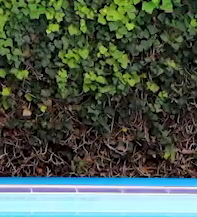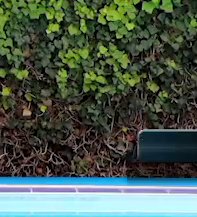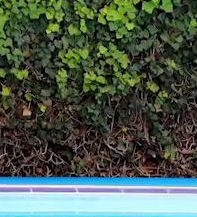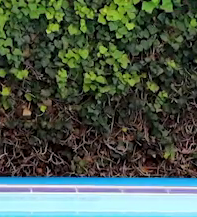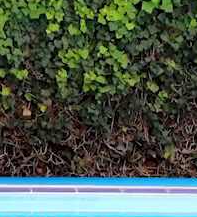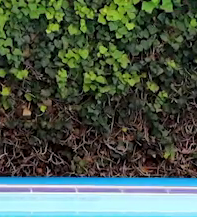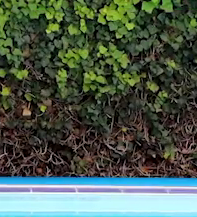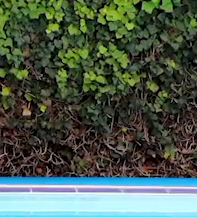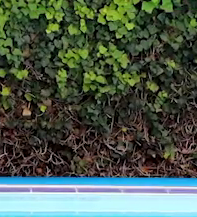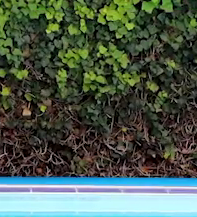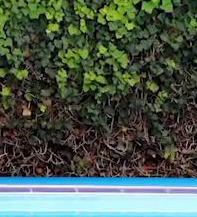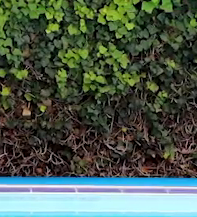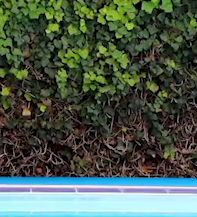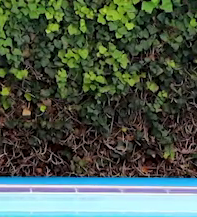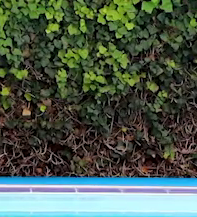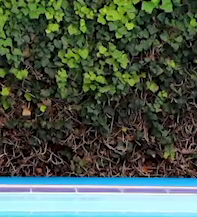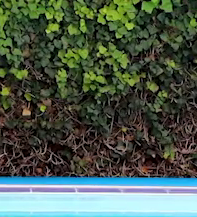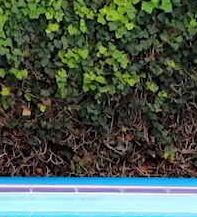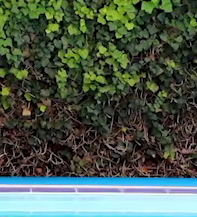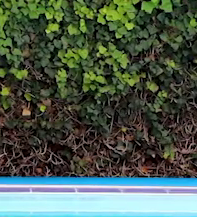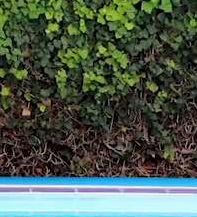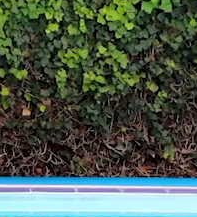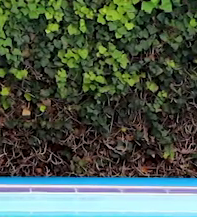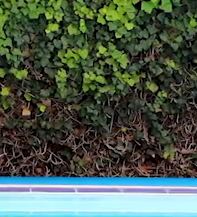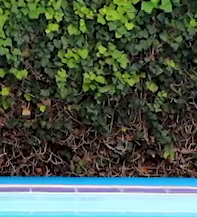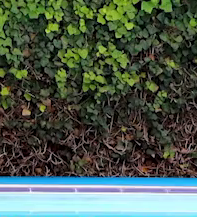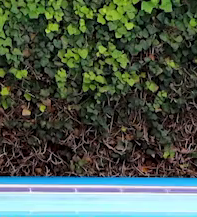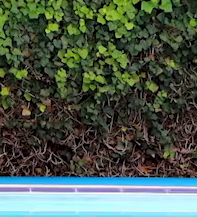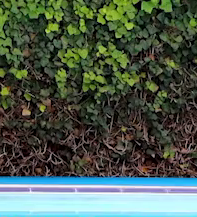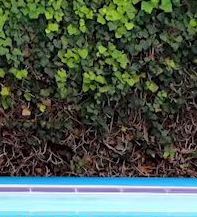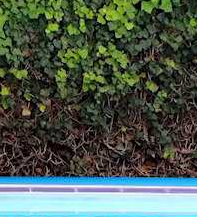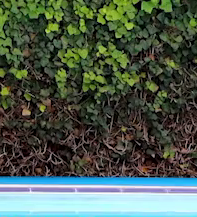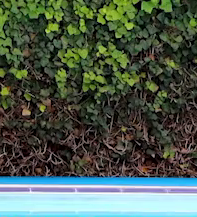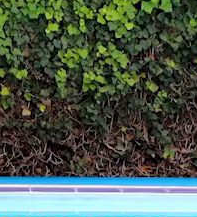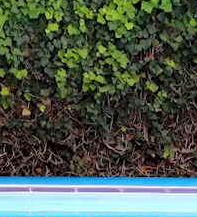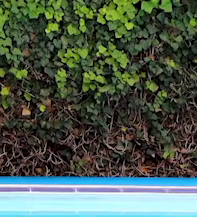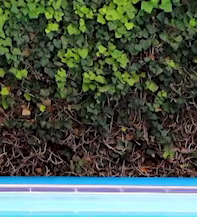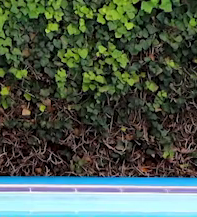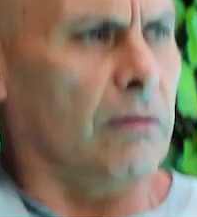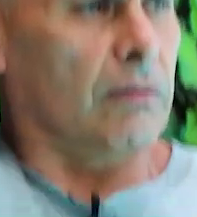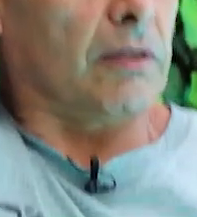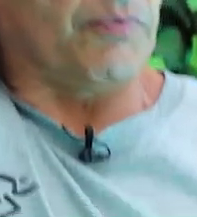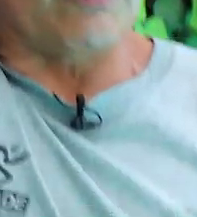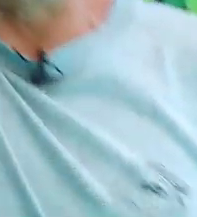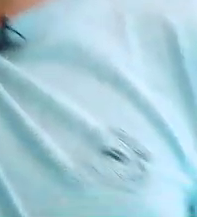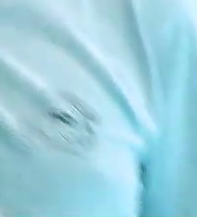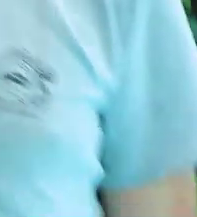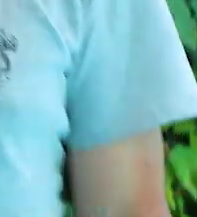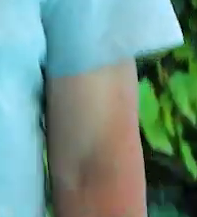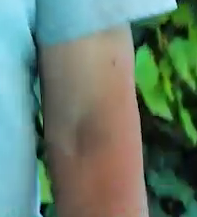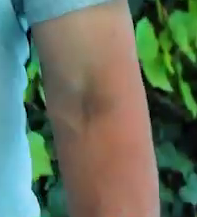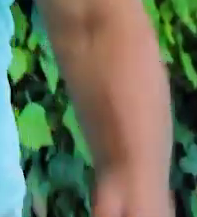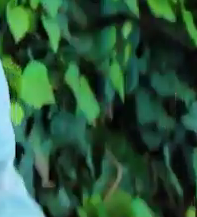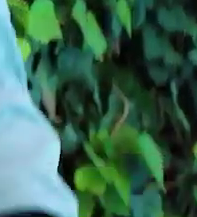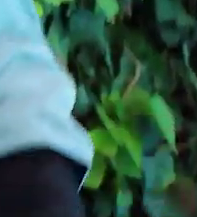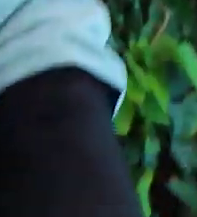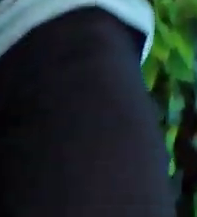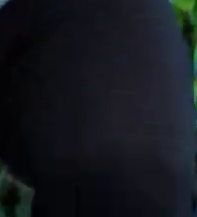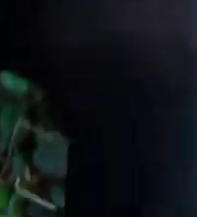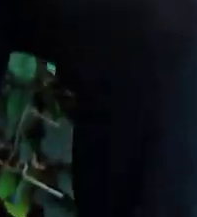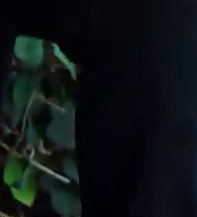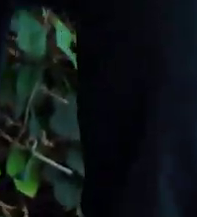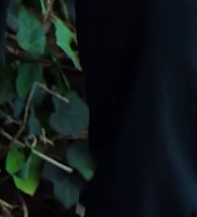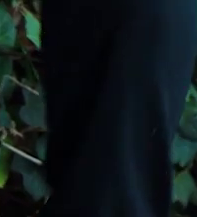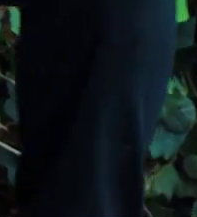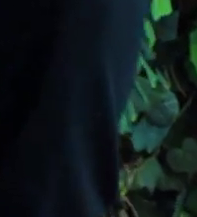pierna derecha y la mano derecha igual y al mismo tiempo vamos a elevar talón del pie contrario izquierda